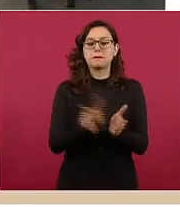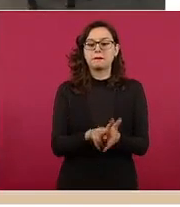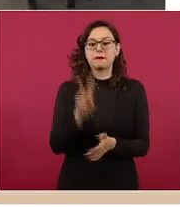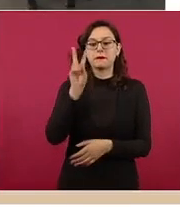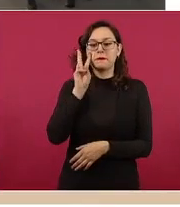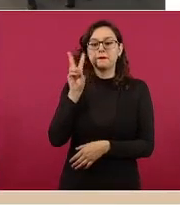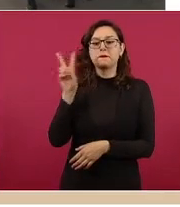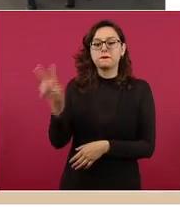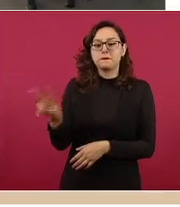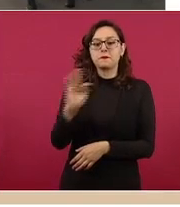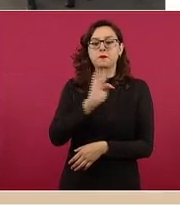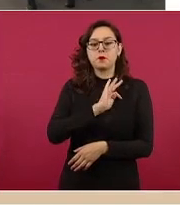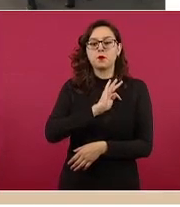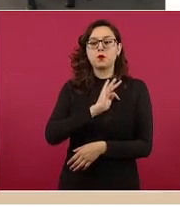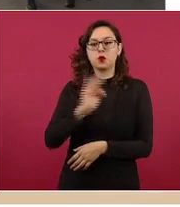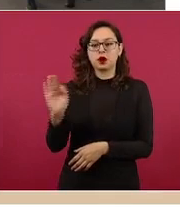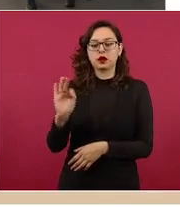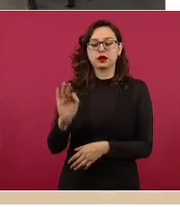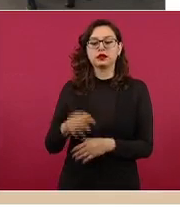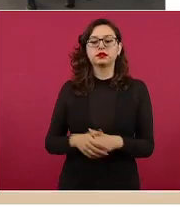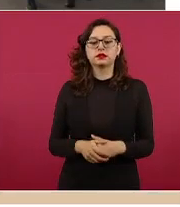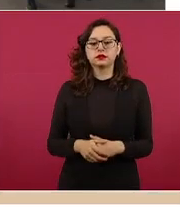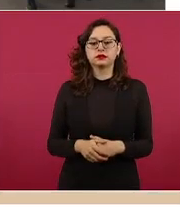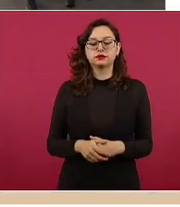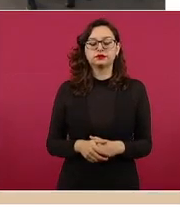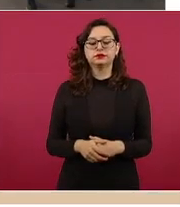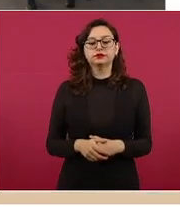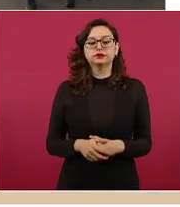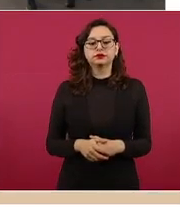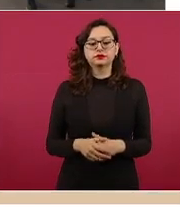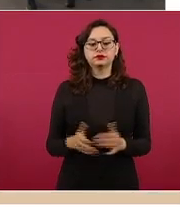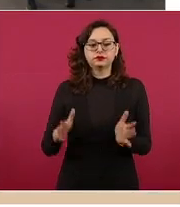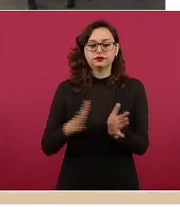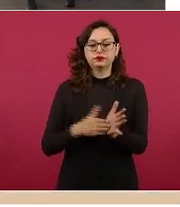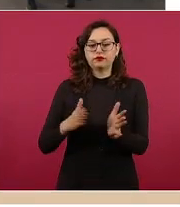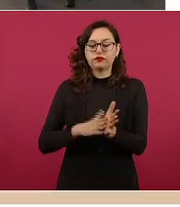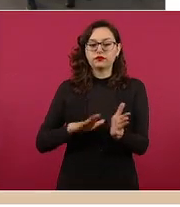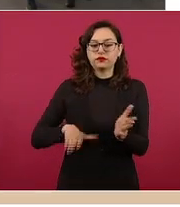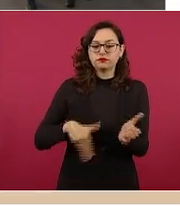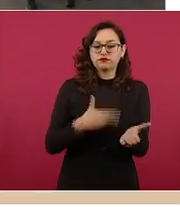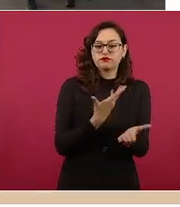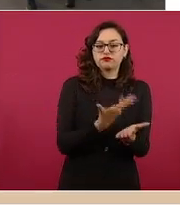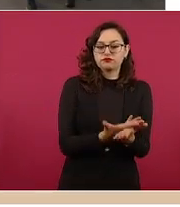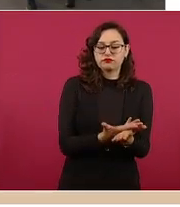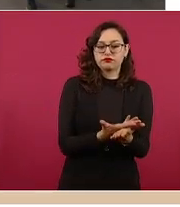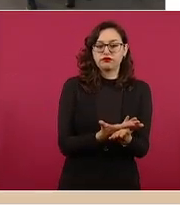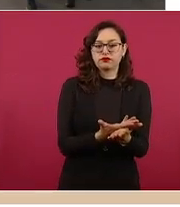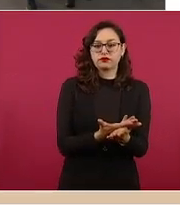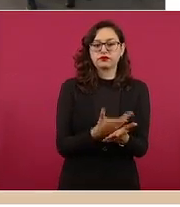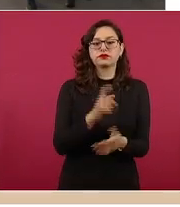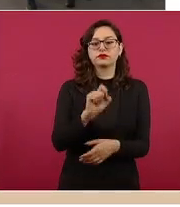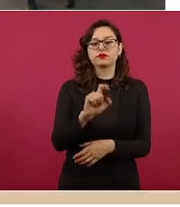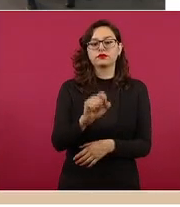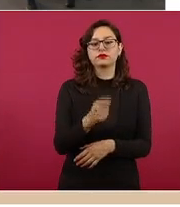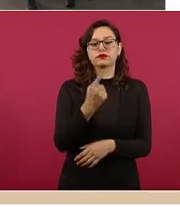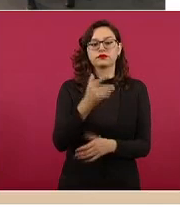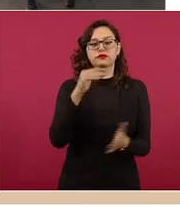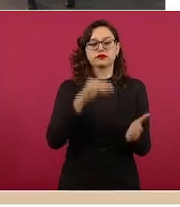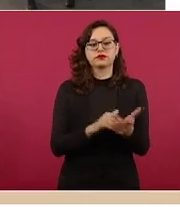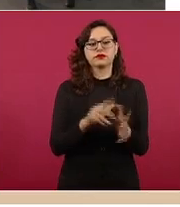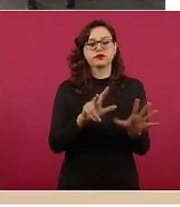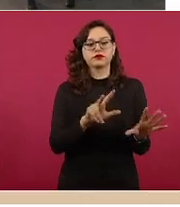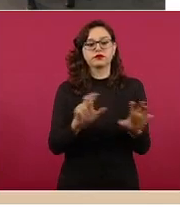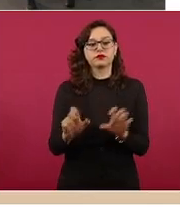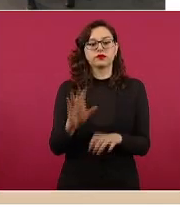primera imagen, en las mesas de acreditación, para ello se enviaron 21 mil 840